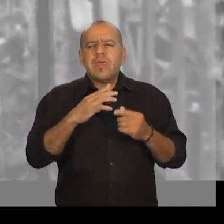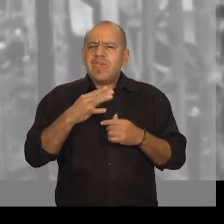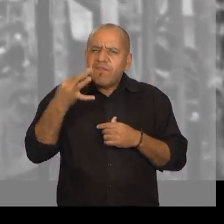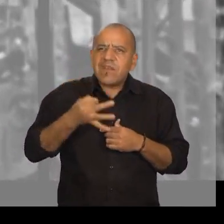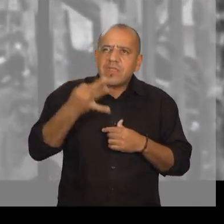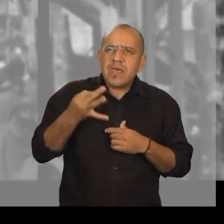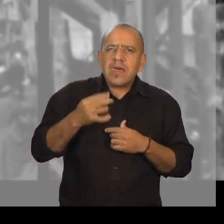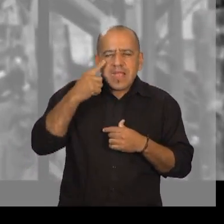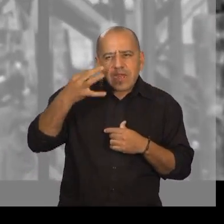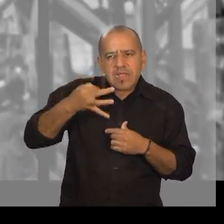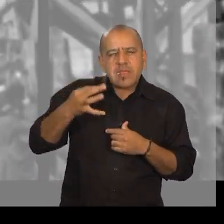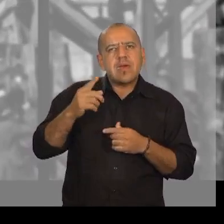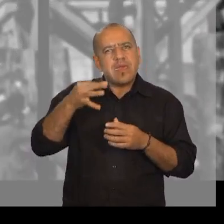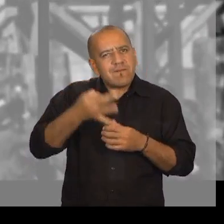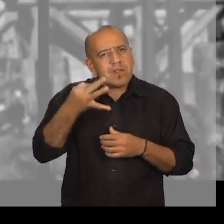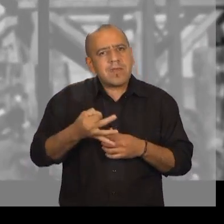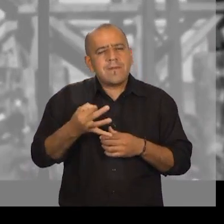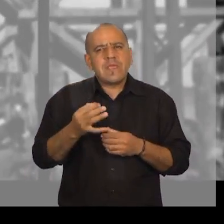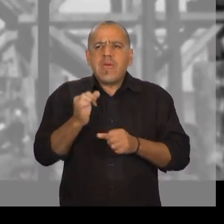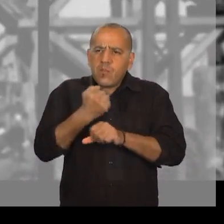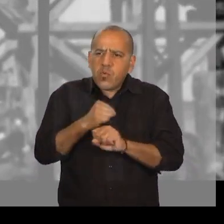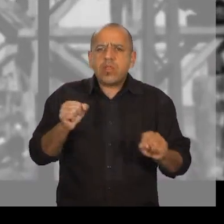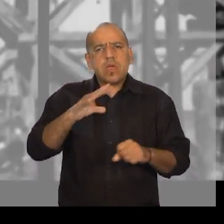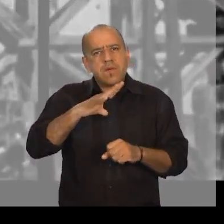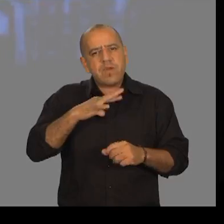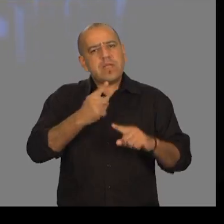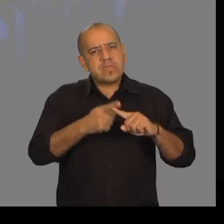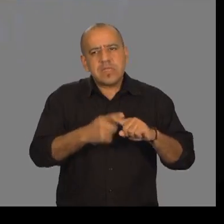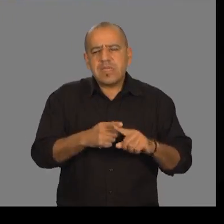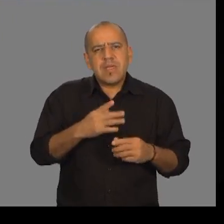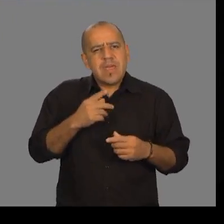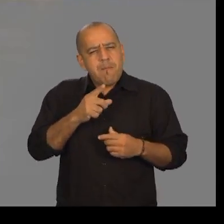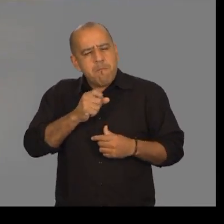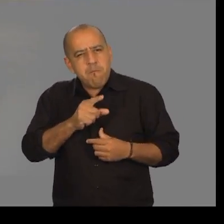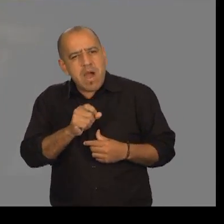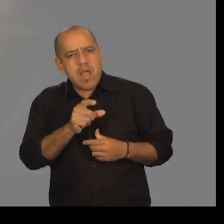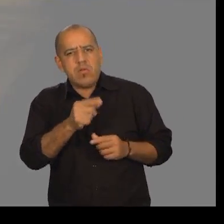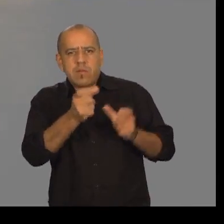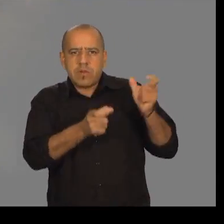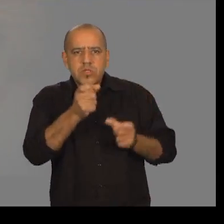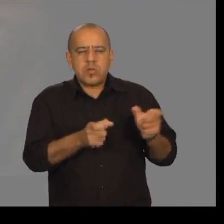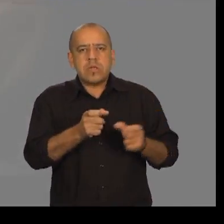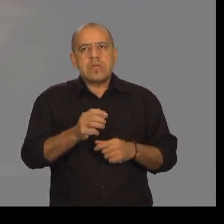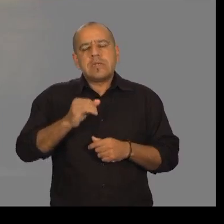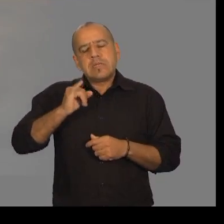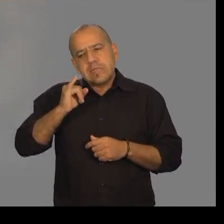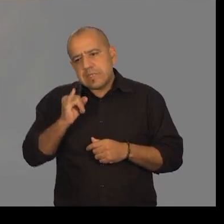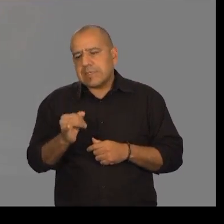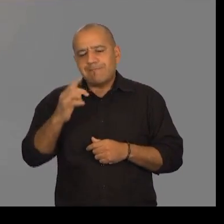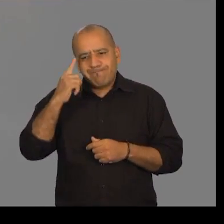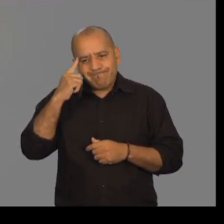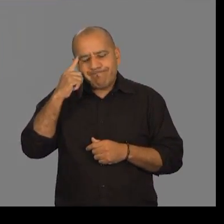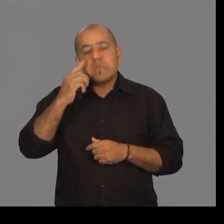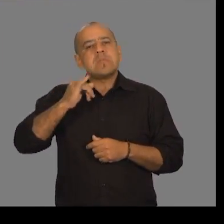era cierto todo lo que ocurrió. ¿Podría existir tanta maldad humana? Y desgraciadamente tenía que